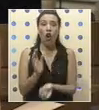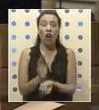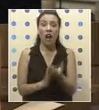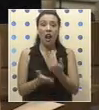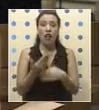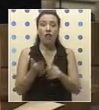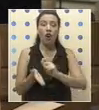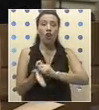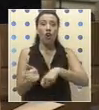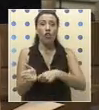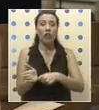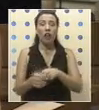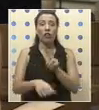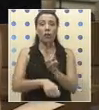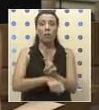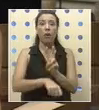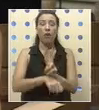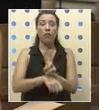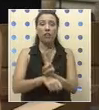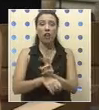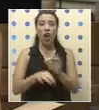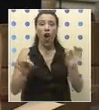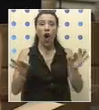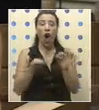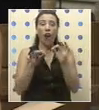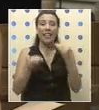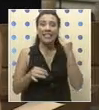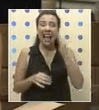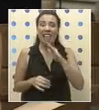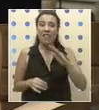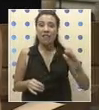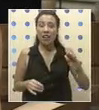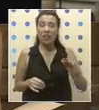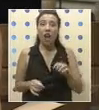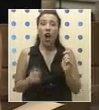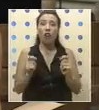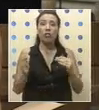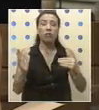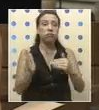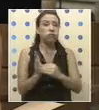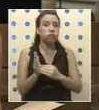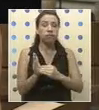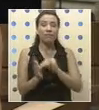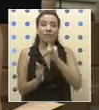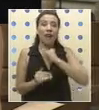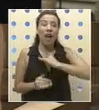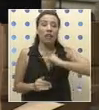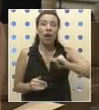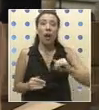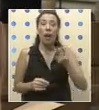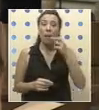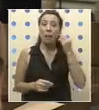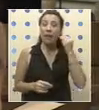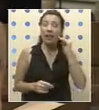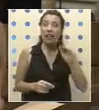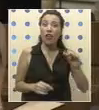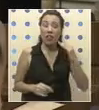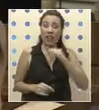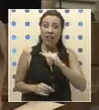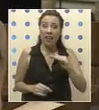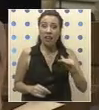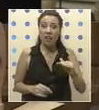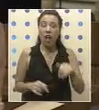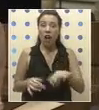el contrato a los profesores de la orquesta infantil. La orquesta entró en un receso indefinido, los apoderados de los alumnos hoy día,